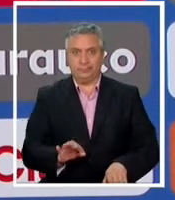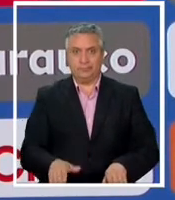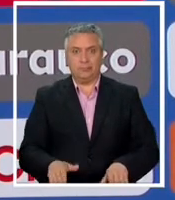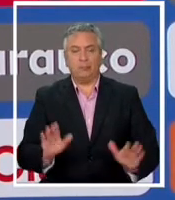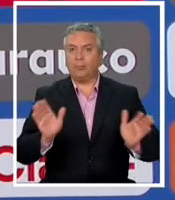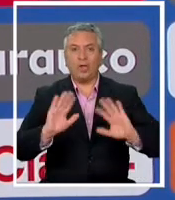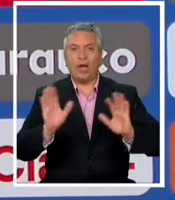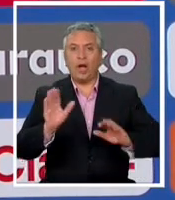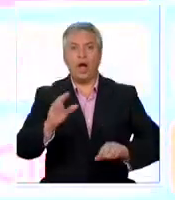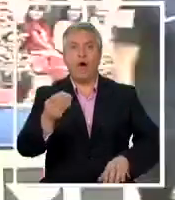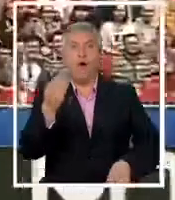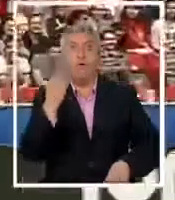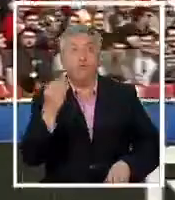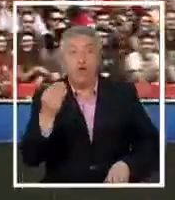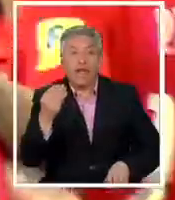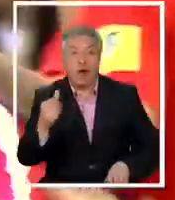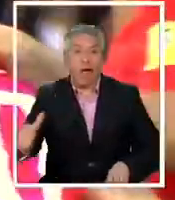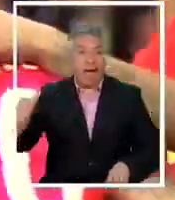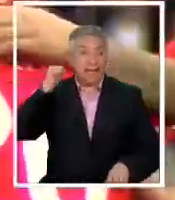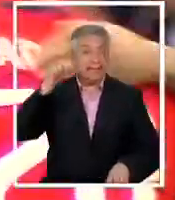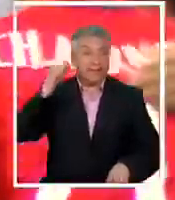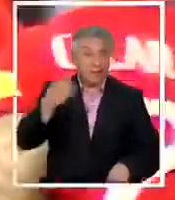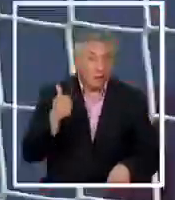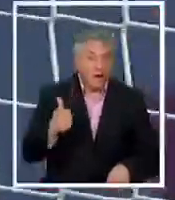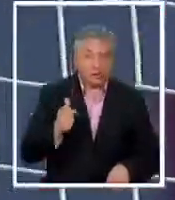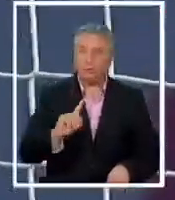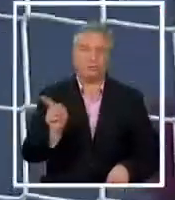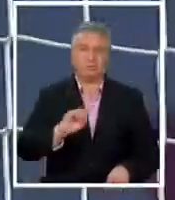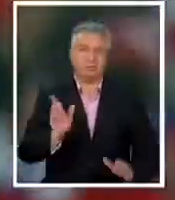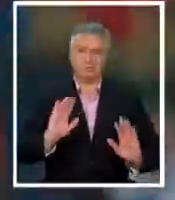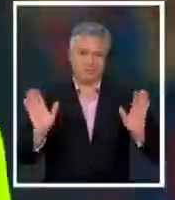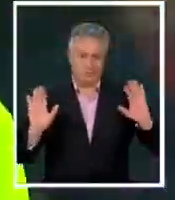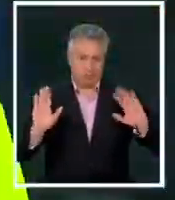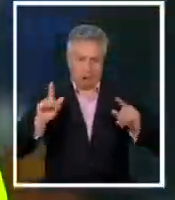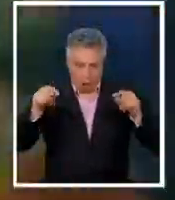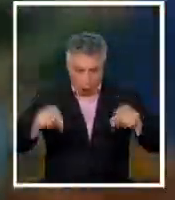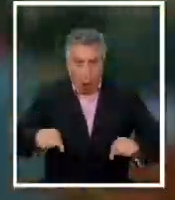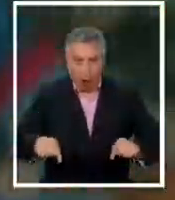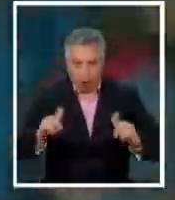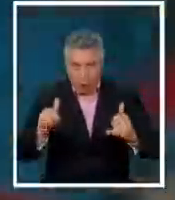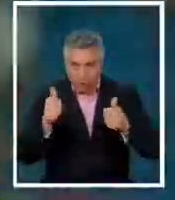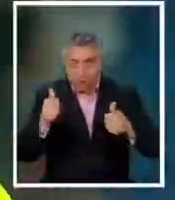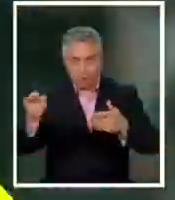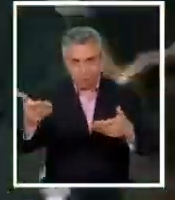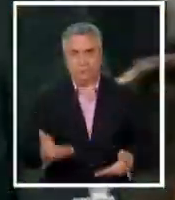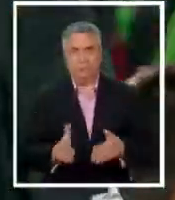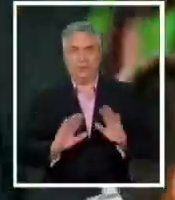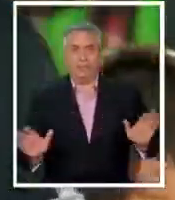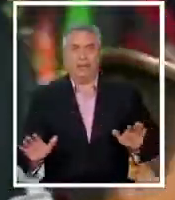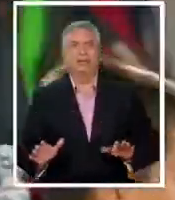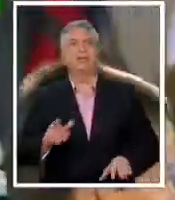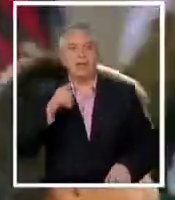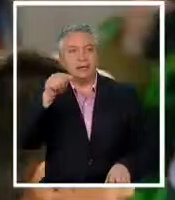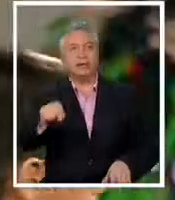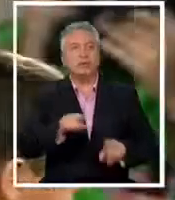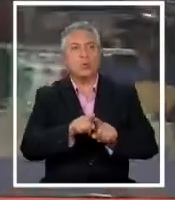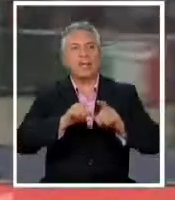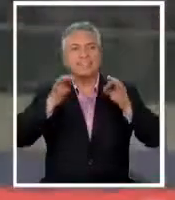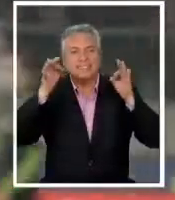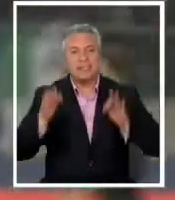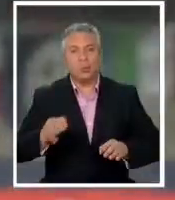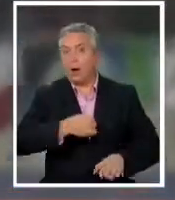nadie es bueno ayer el Toto habla de rendimiento y también deja en claro que nadie por más histórico que sea tiene un puesto